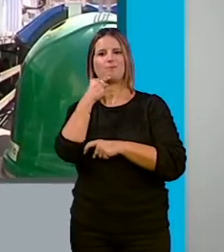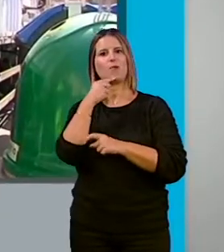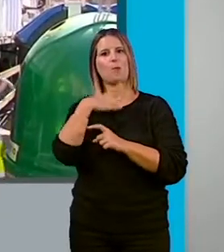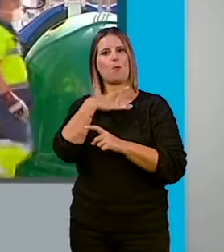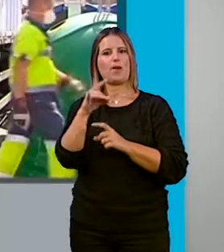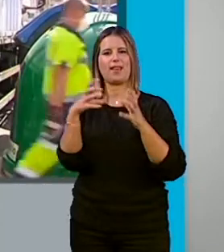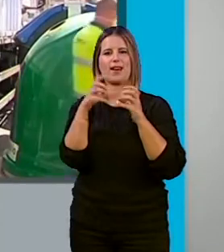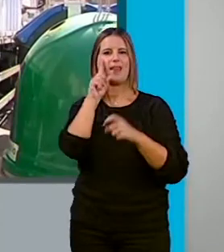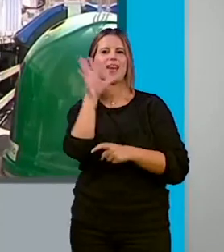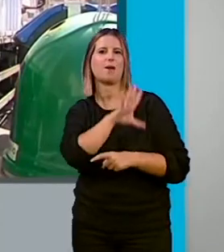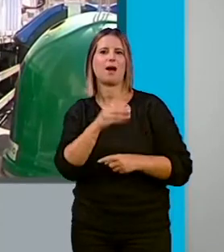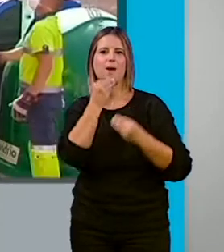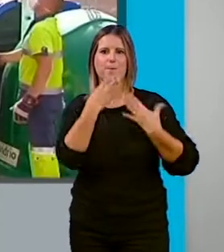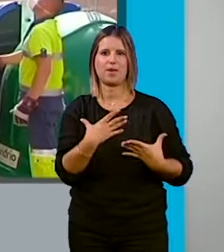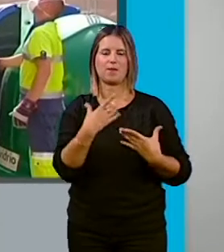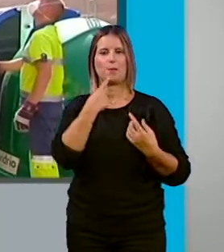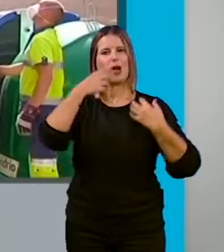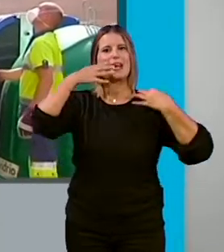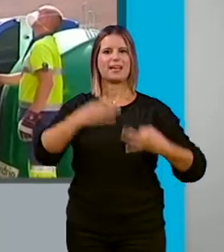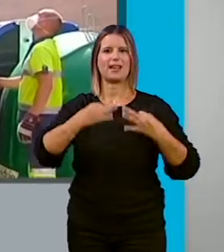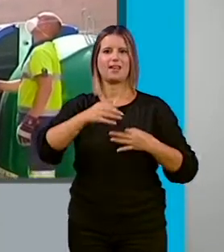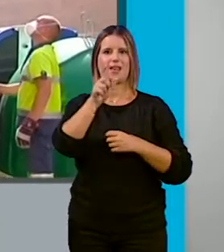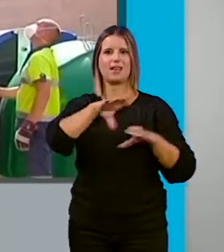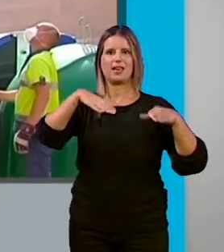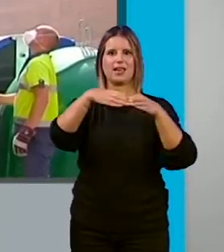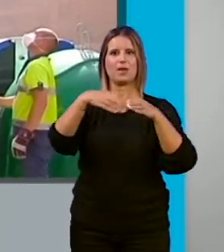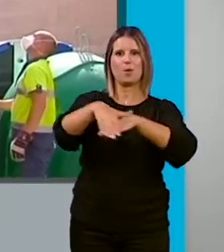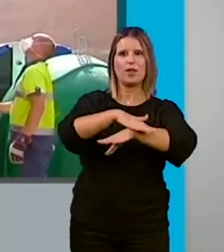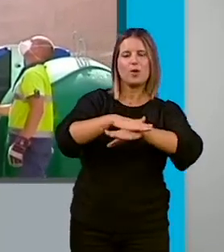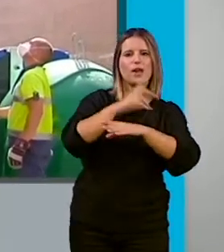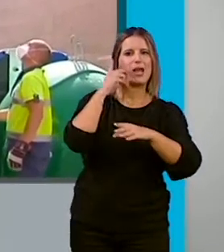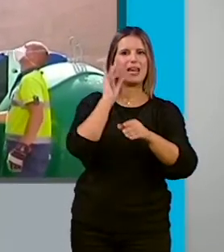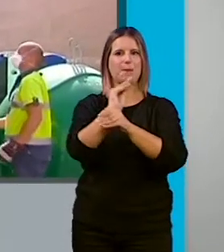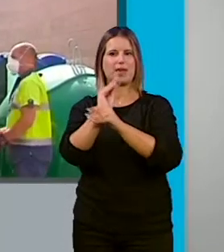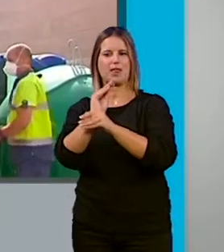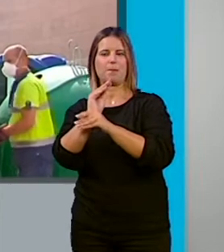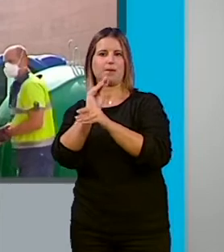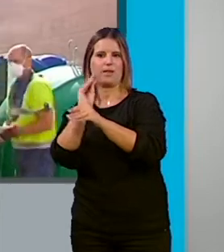es una muestra más de la prioridad del equipo de gobierno municipal con la limpieza y el mantenimiento de la ciudad.